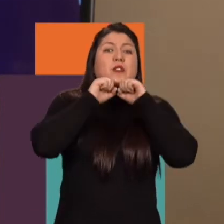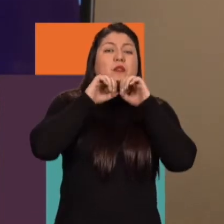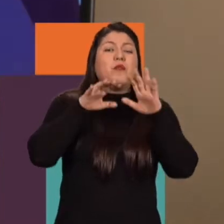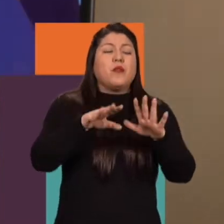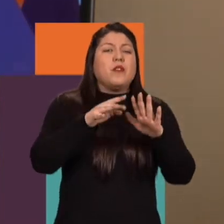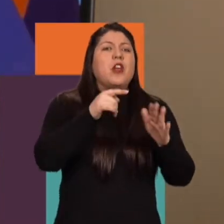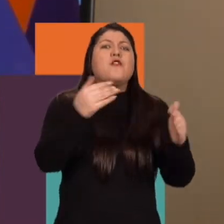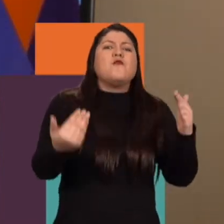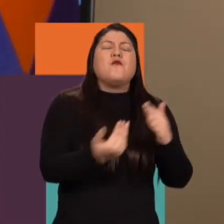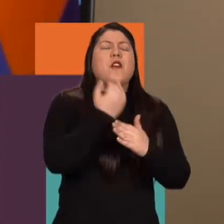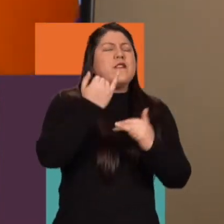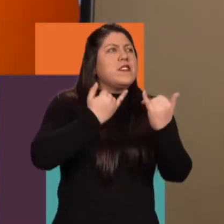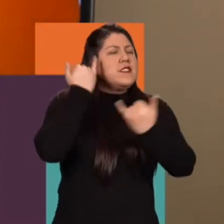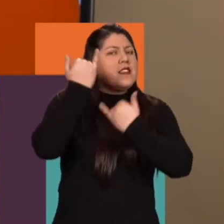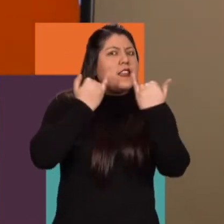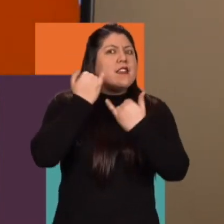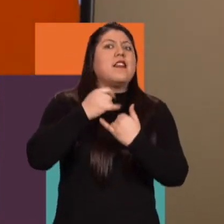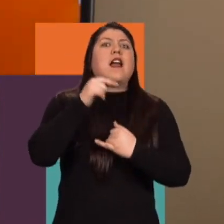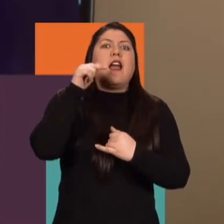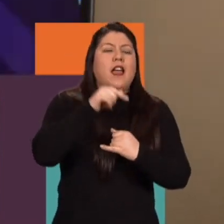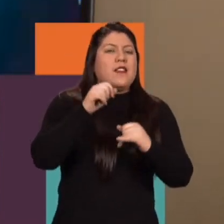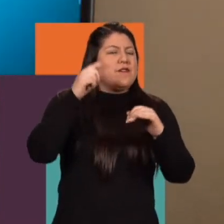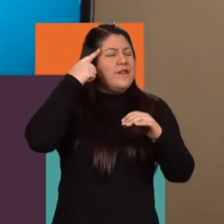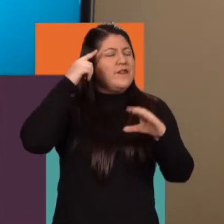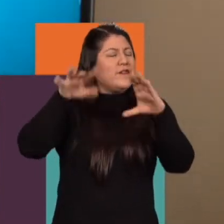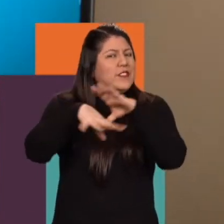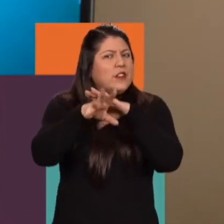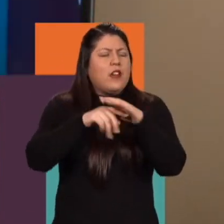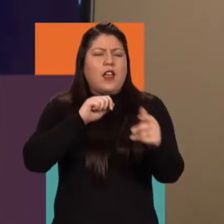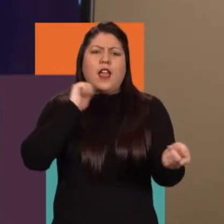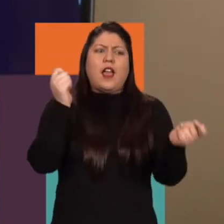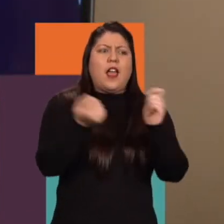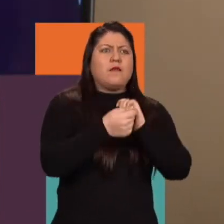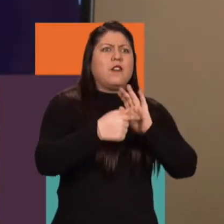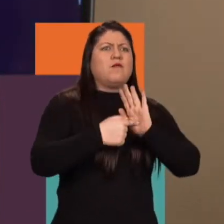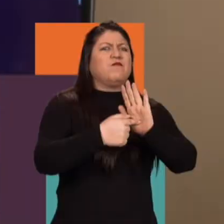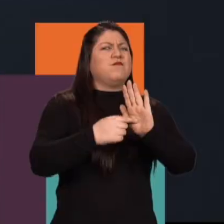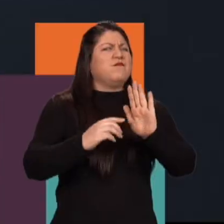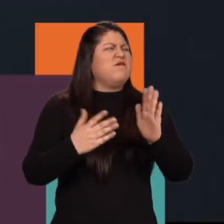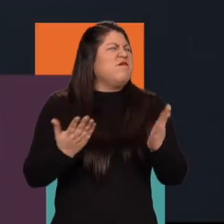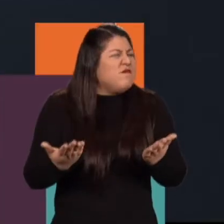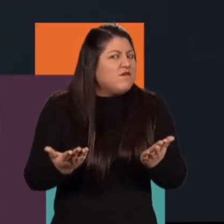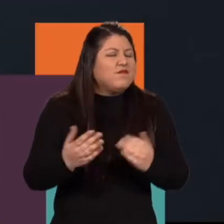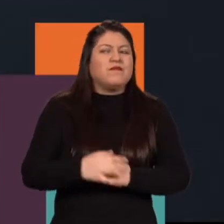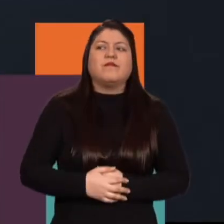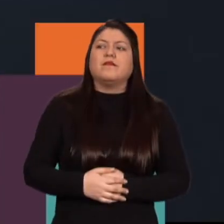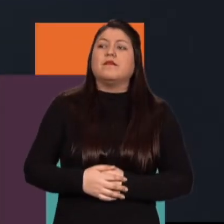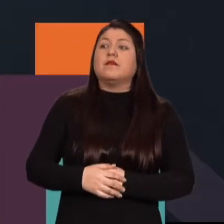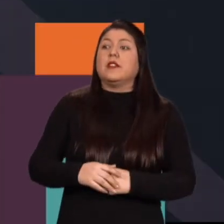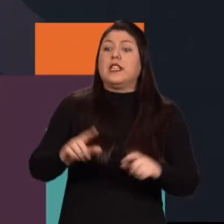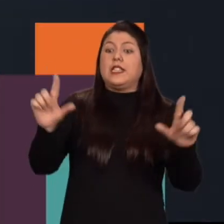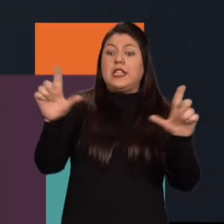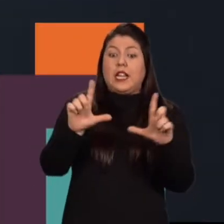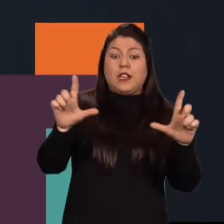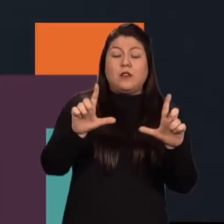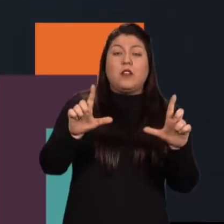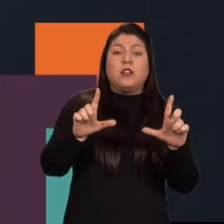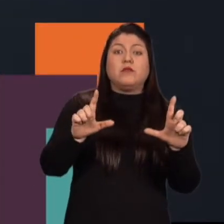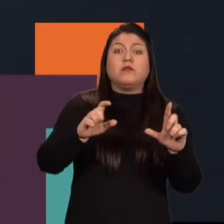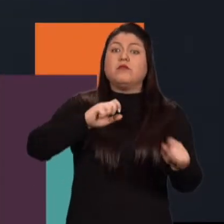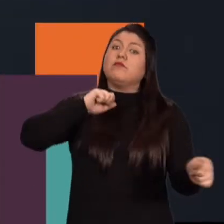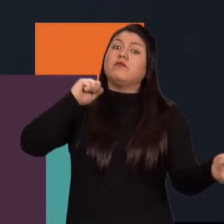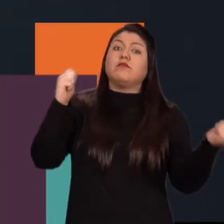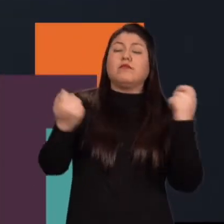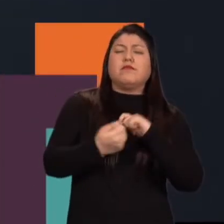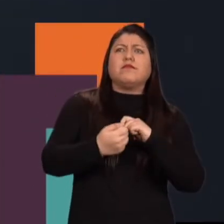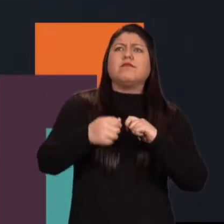llegada de los canales públicos a este formato pues ha marcado la diferencia. Bueno, yo creo que la televisión se